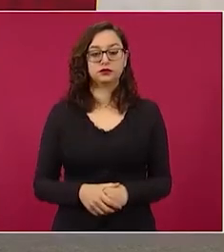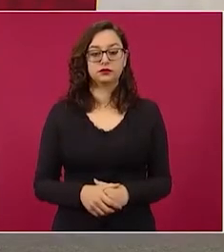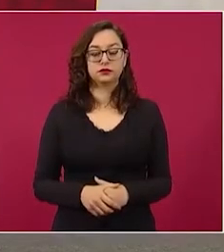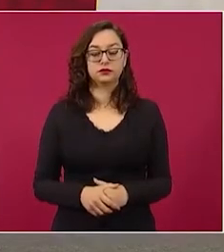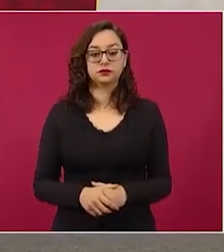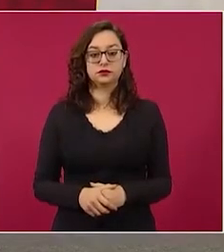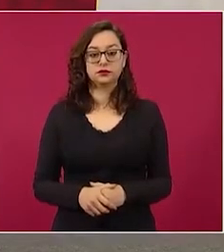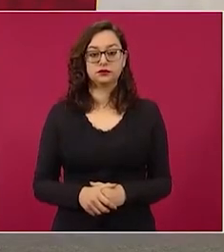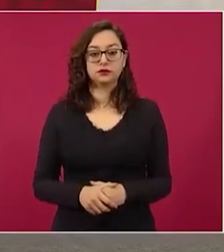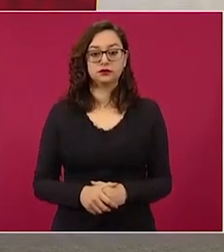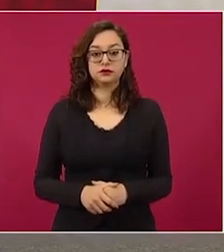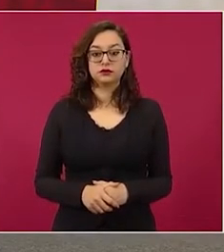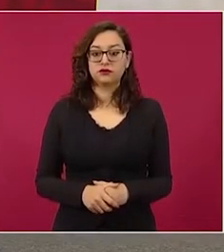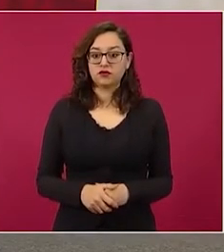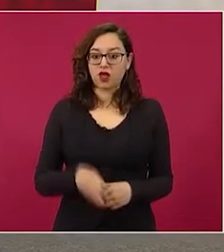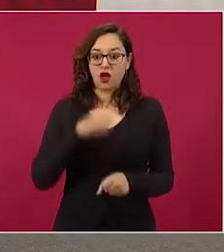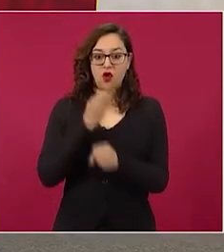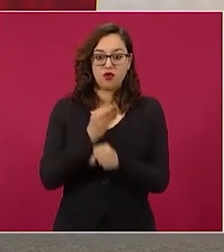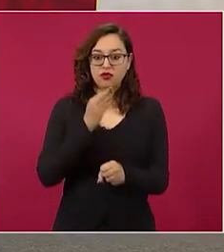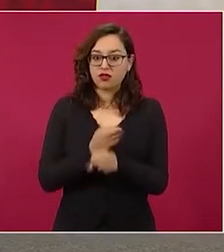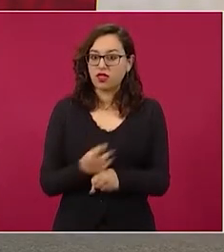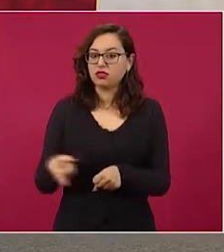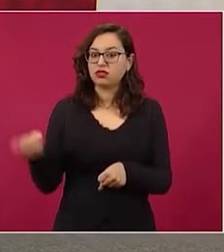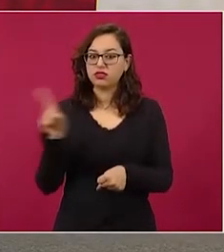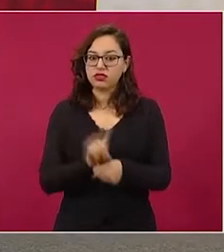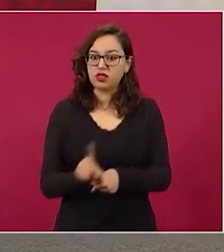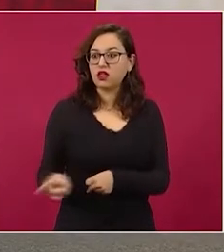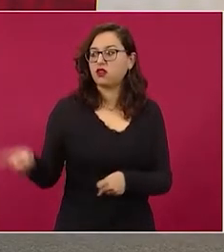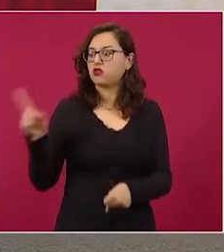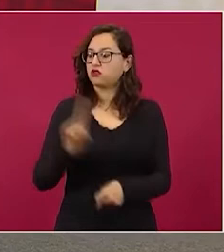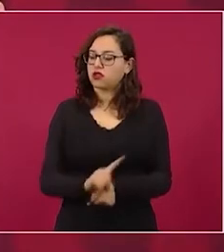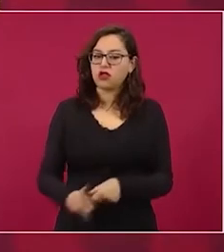es la época de los boletines ya regresamos